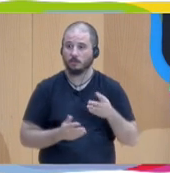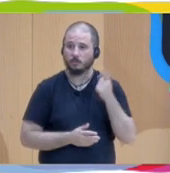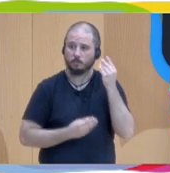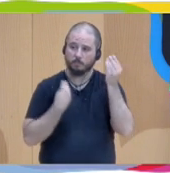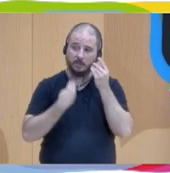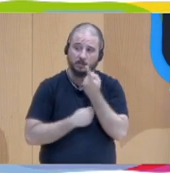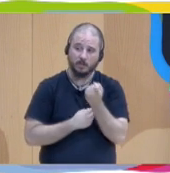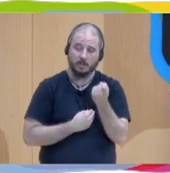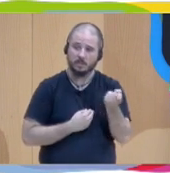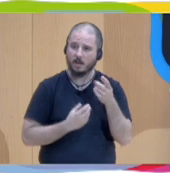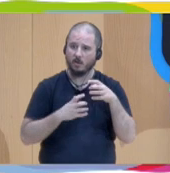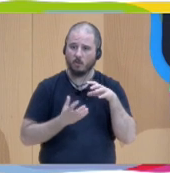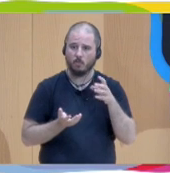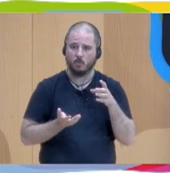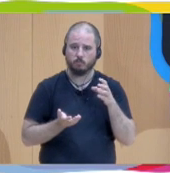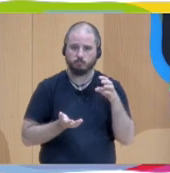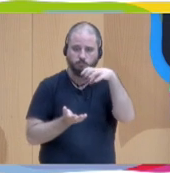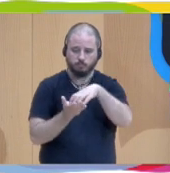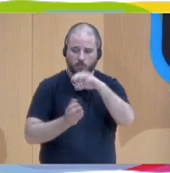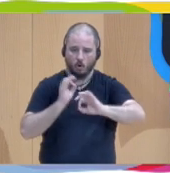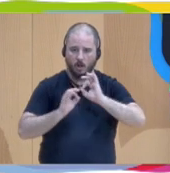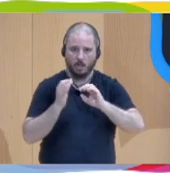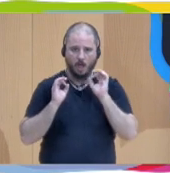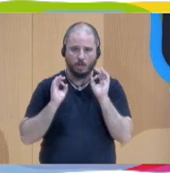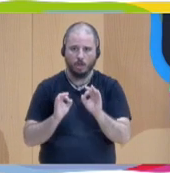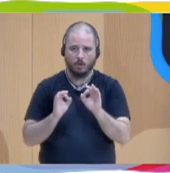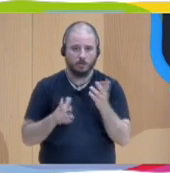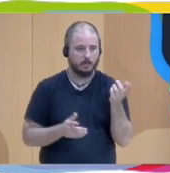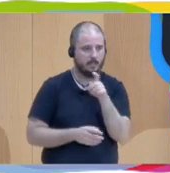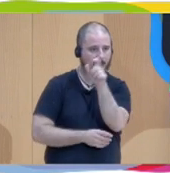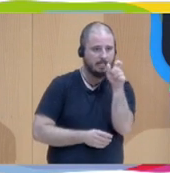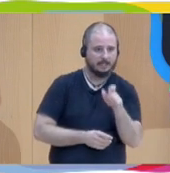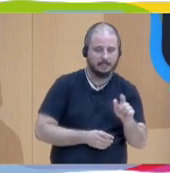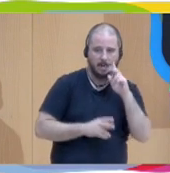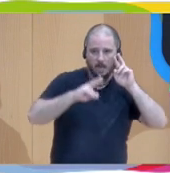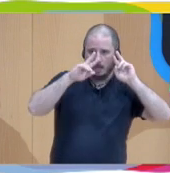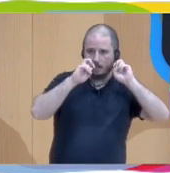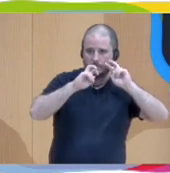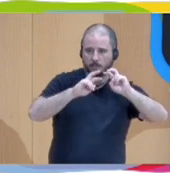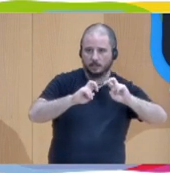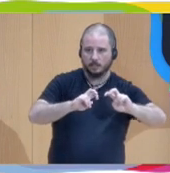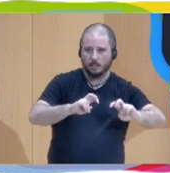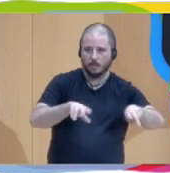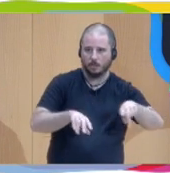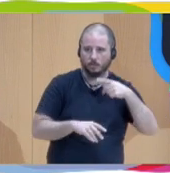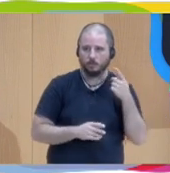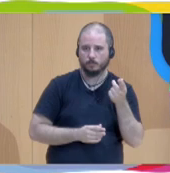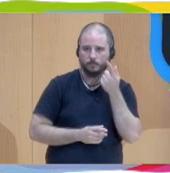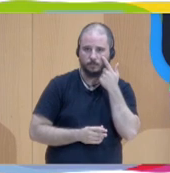dispositivos organizativos. En Italia, las investigaciones indican